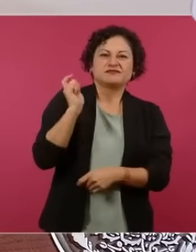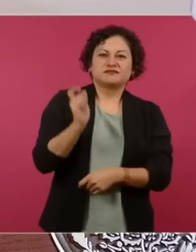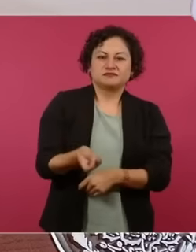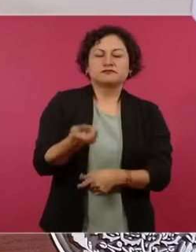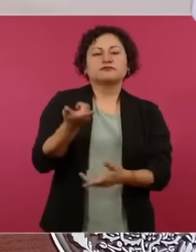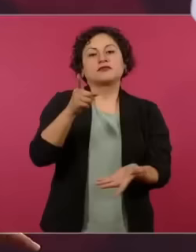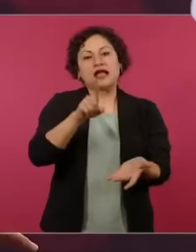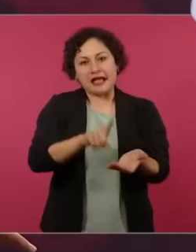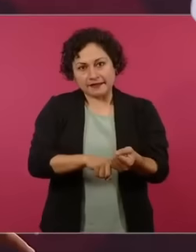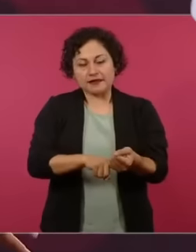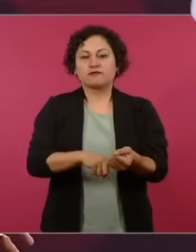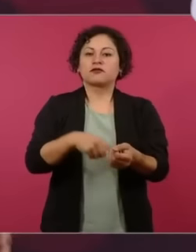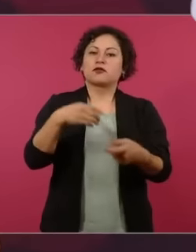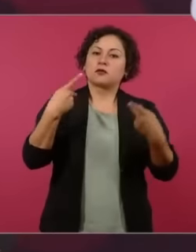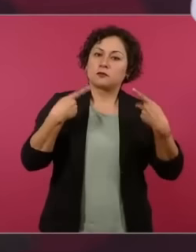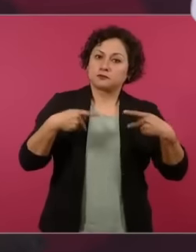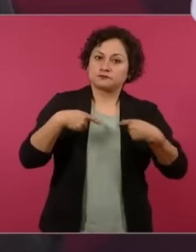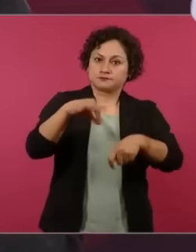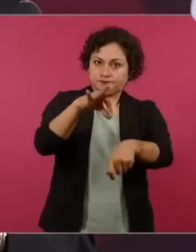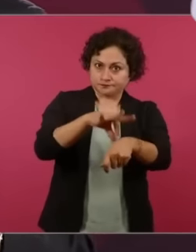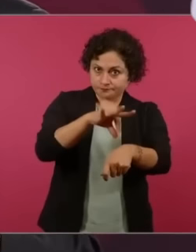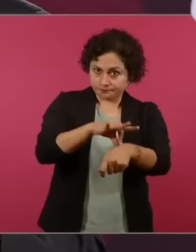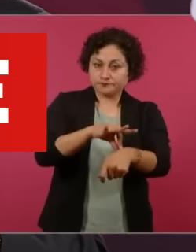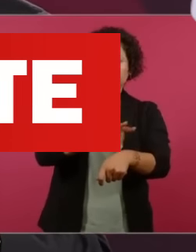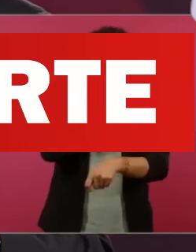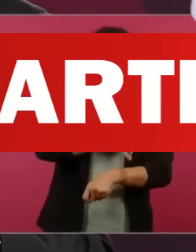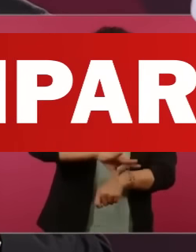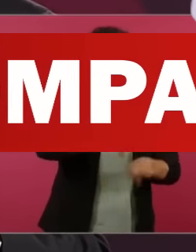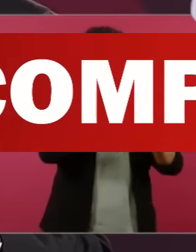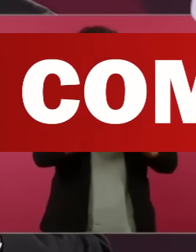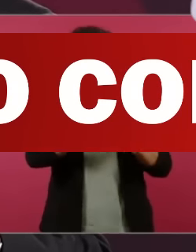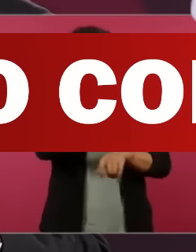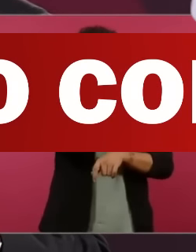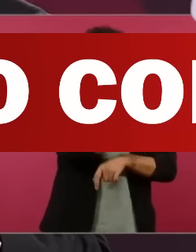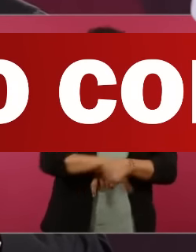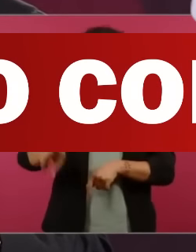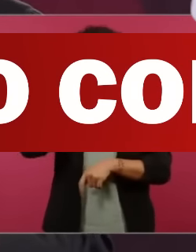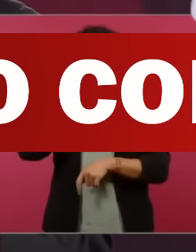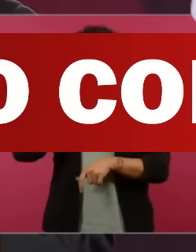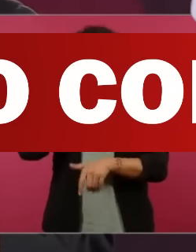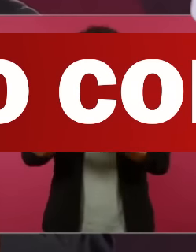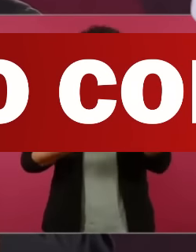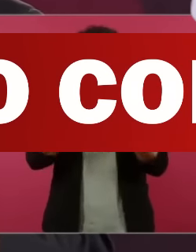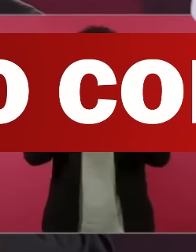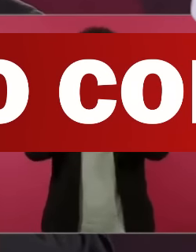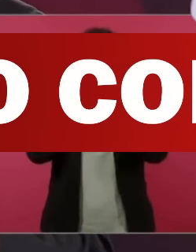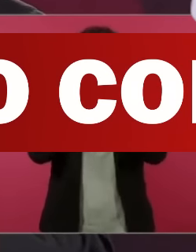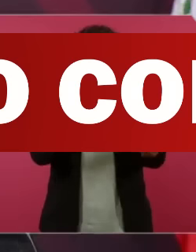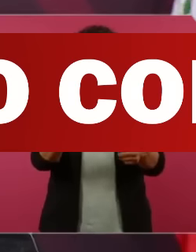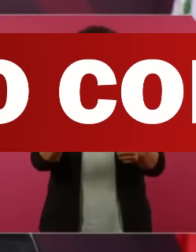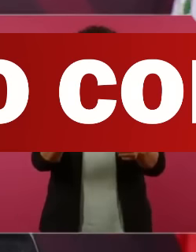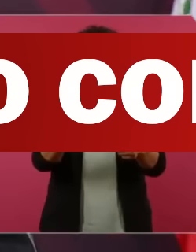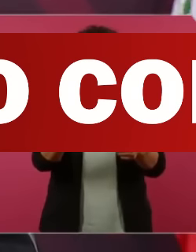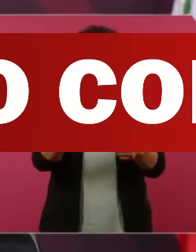anticipado para algunas y algunos beneficiarios de este programa del bienestar muy importante en este país de